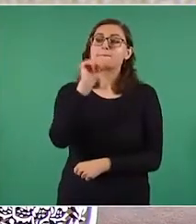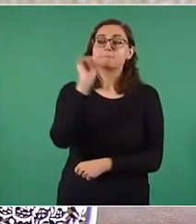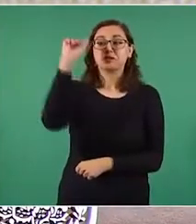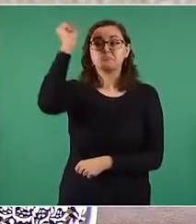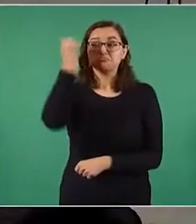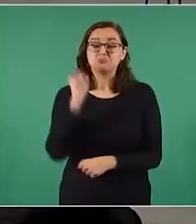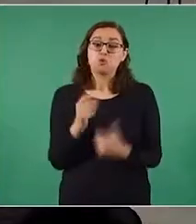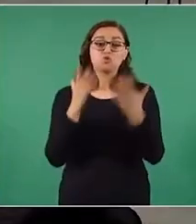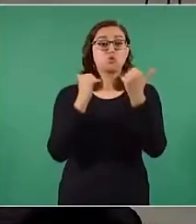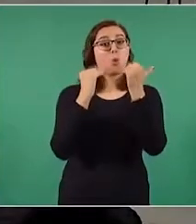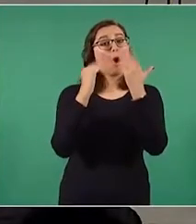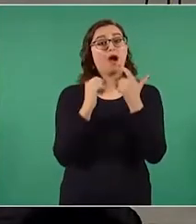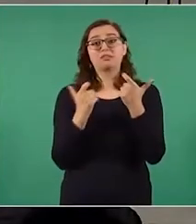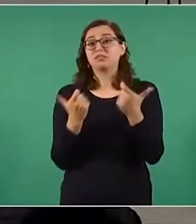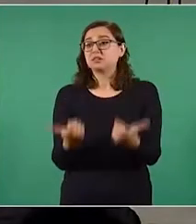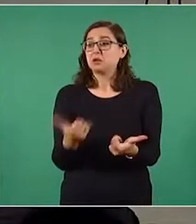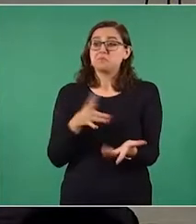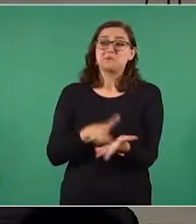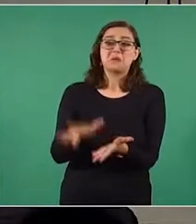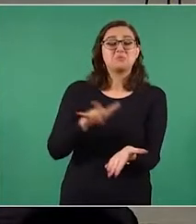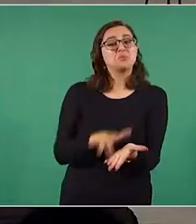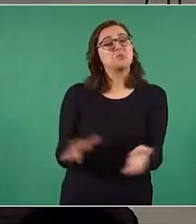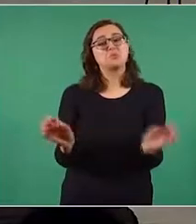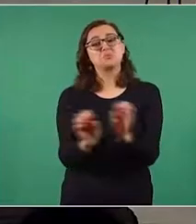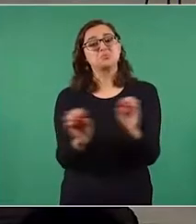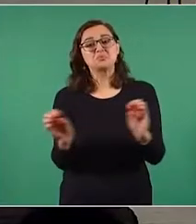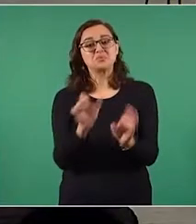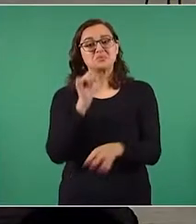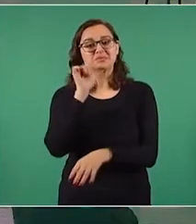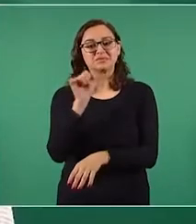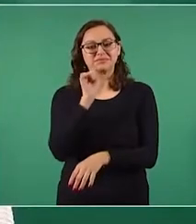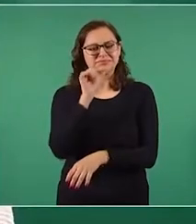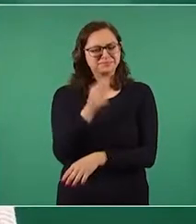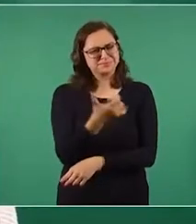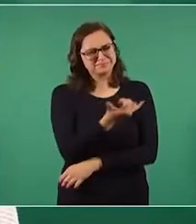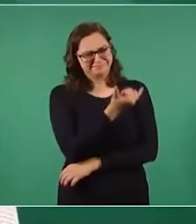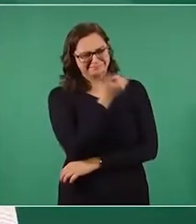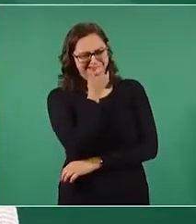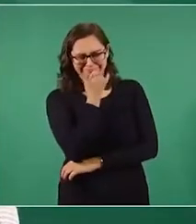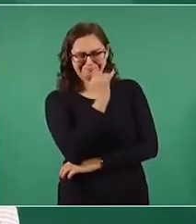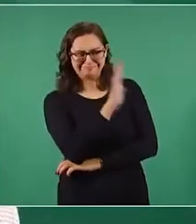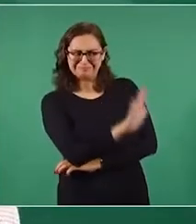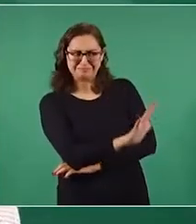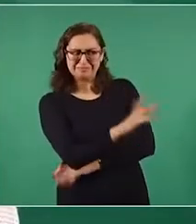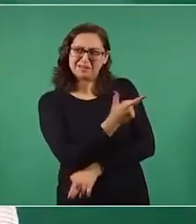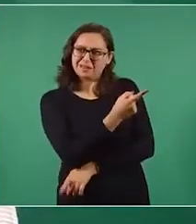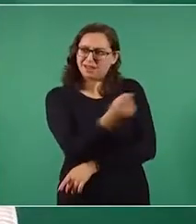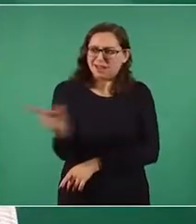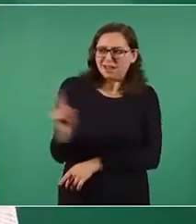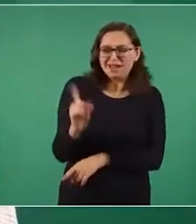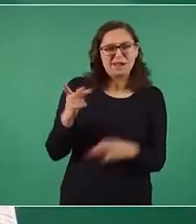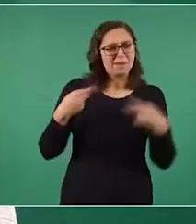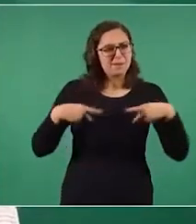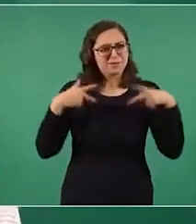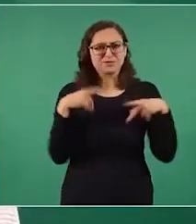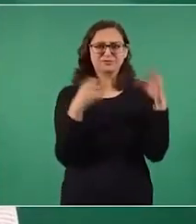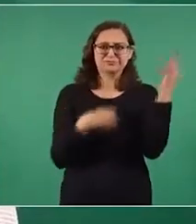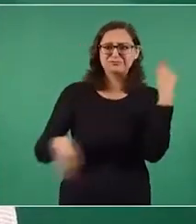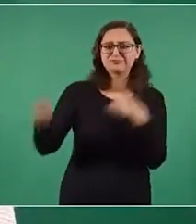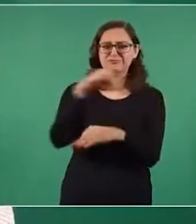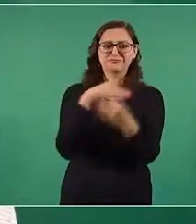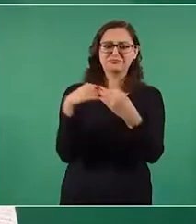Sinaloa. Sólo queremos recordar que se está atendiendo a todos los afectados por inundaciones y